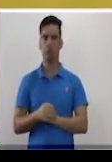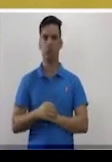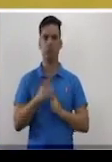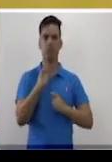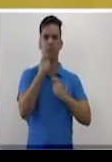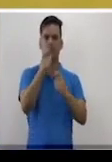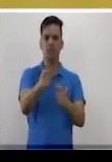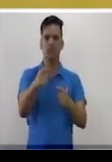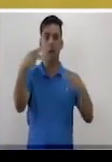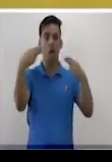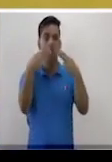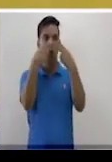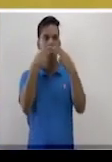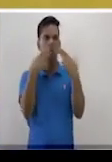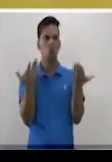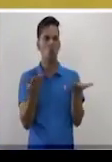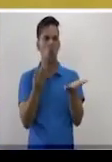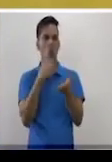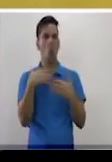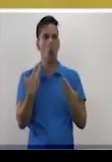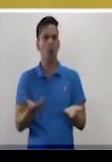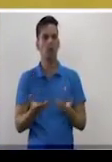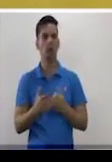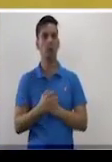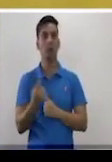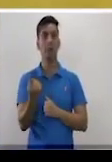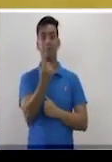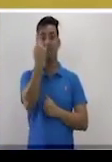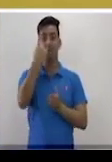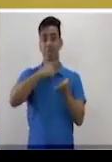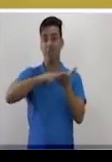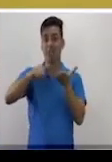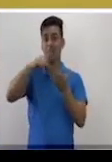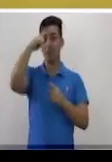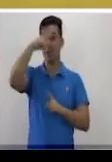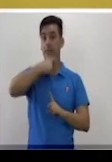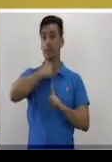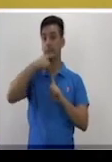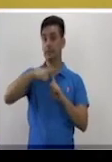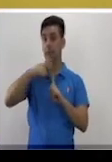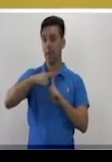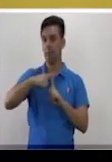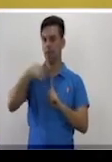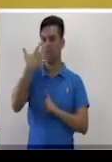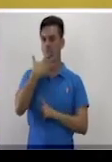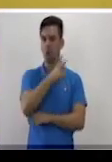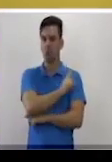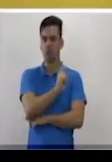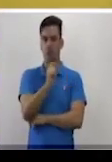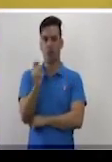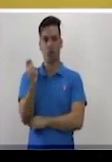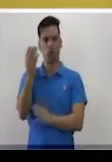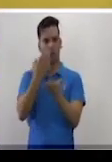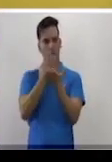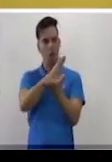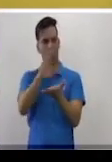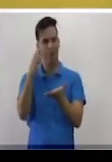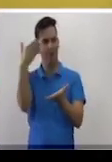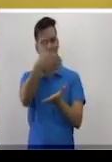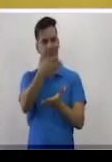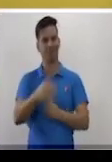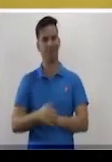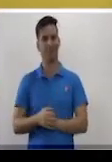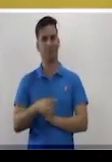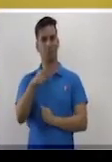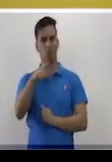en la primera semana de septiembre a tu profesor en la escuela, tienes suficiente tiempo. No dejes de participar,